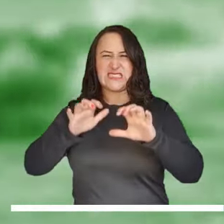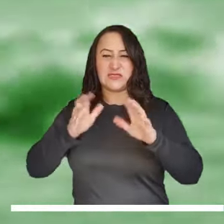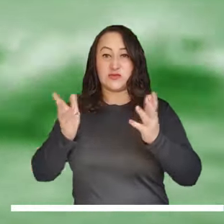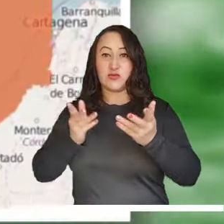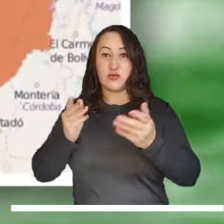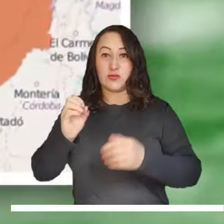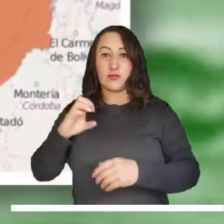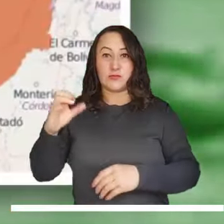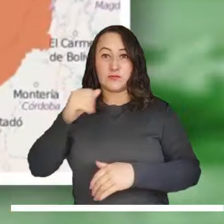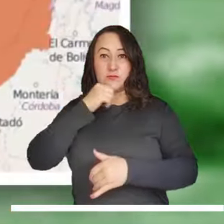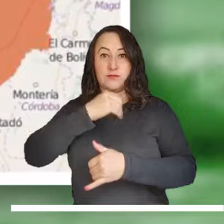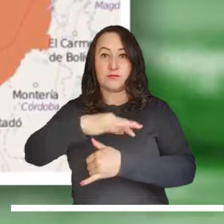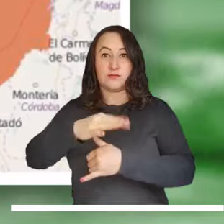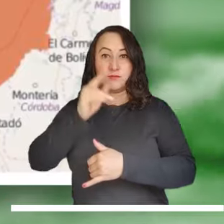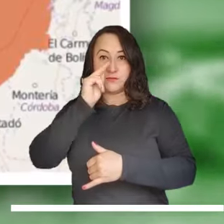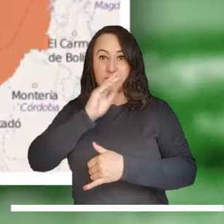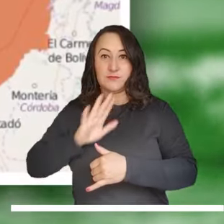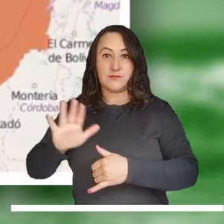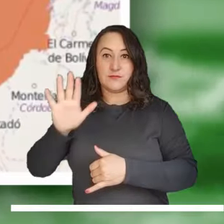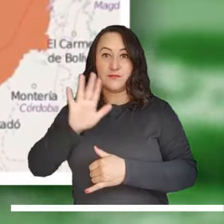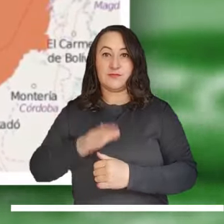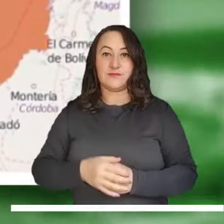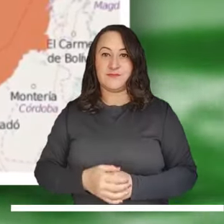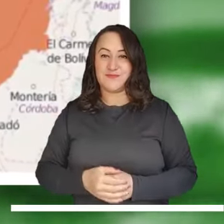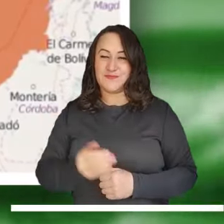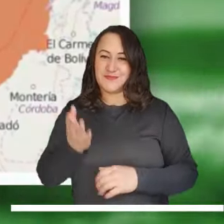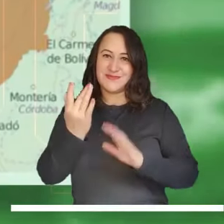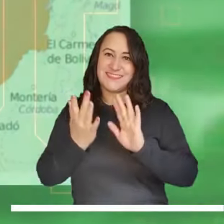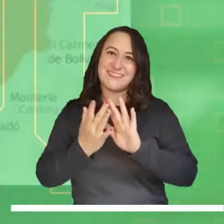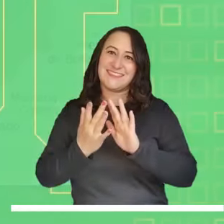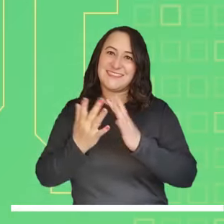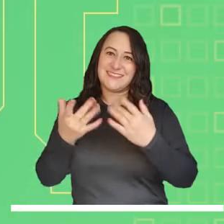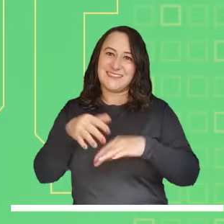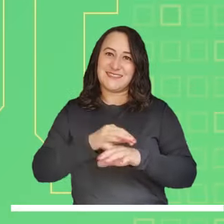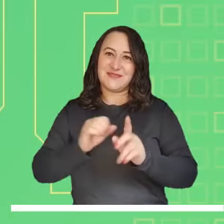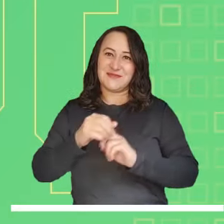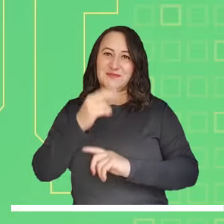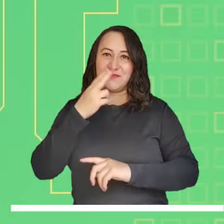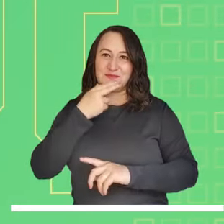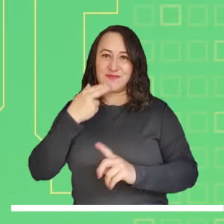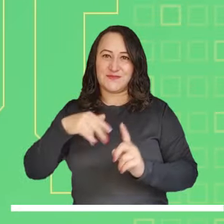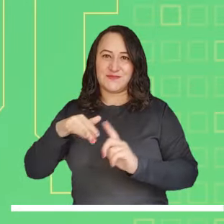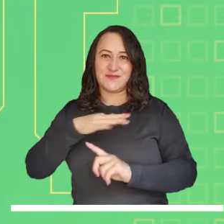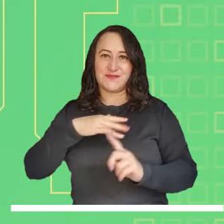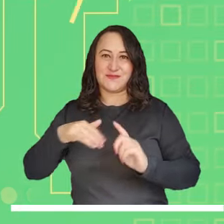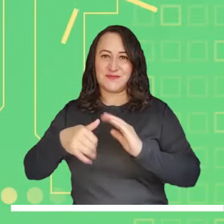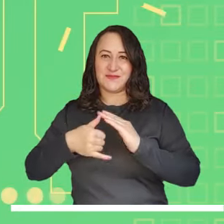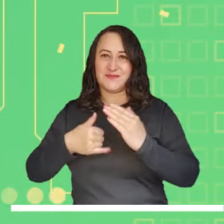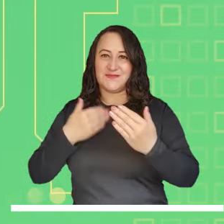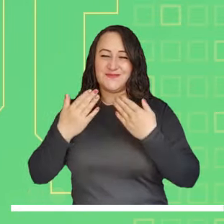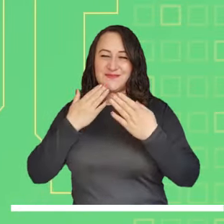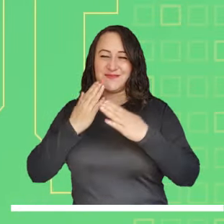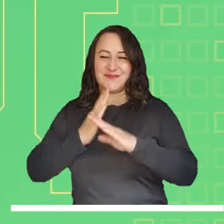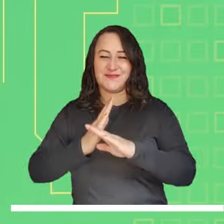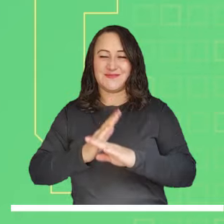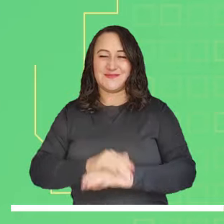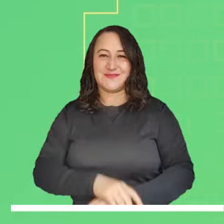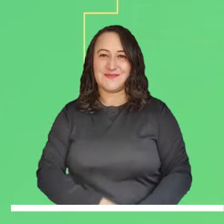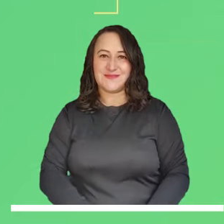Alerta laranja por tiempo lluvioso en el occidente del Mar Caribe Nacional. Síguenos en nuestras redes sociales.